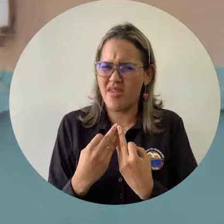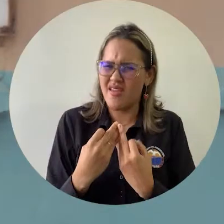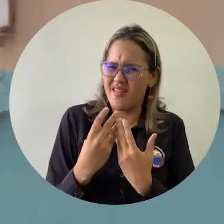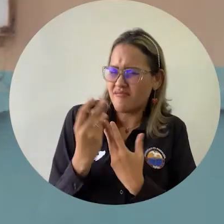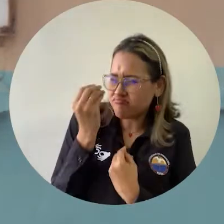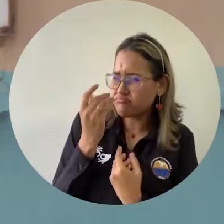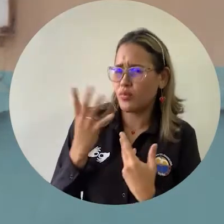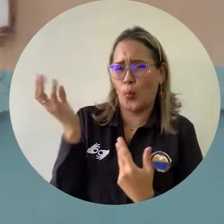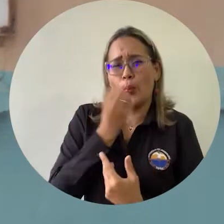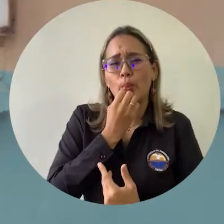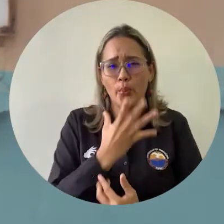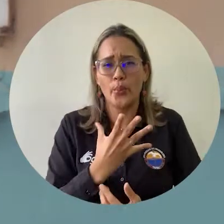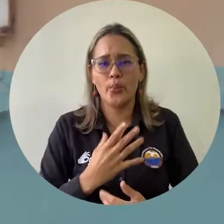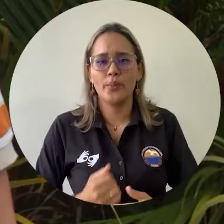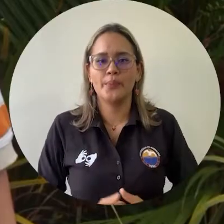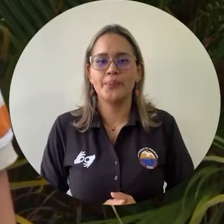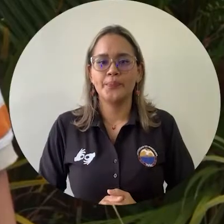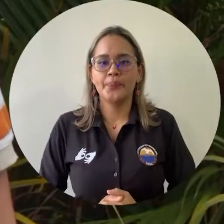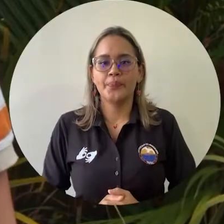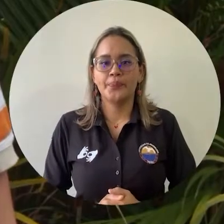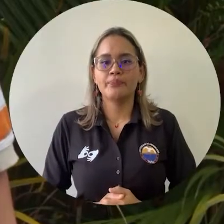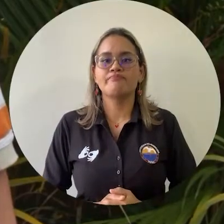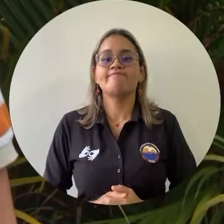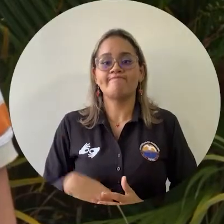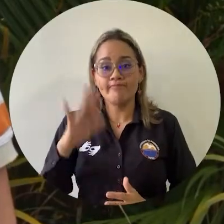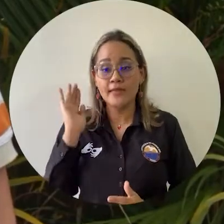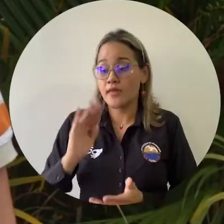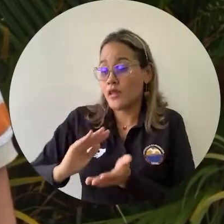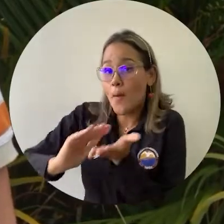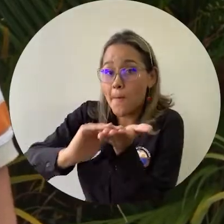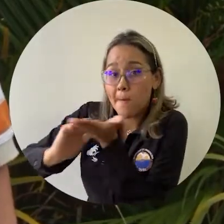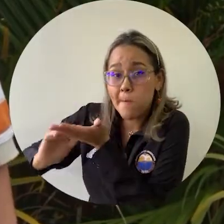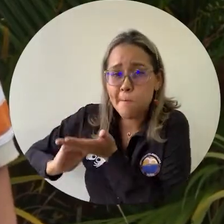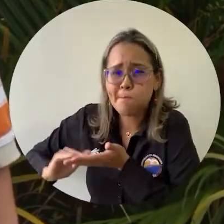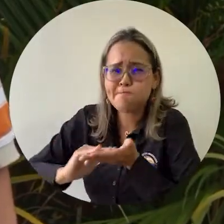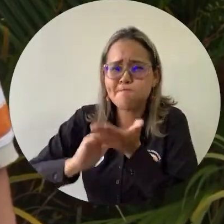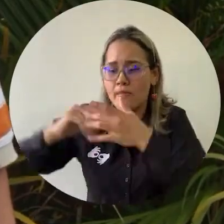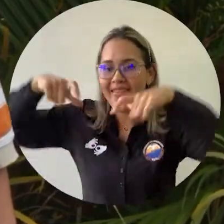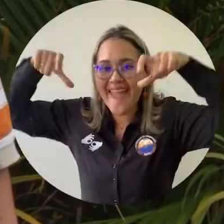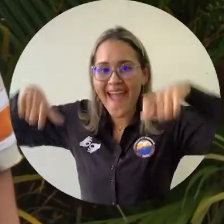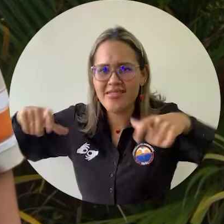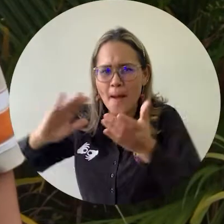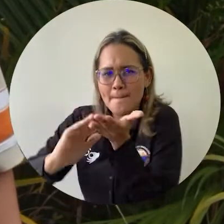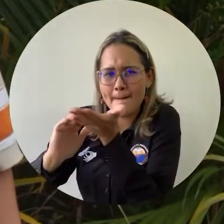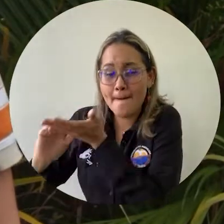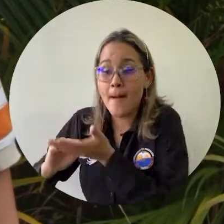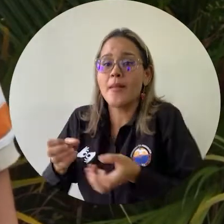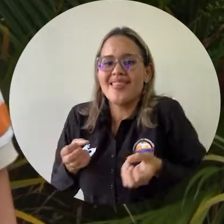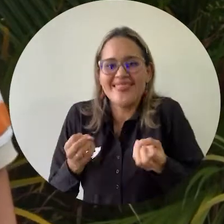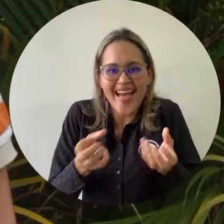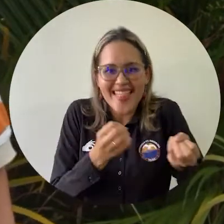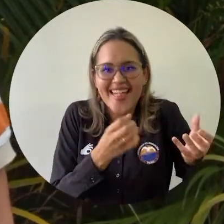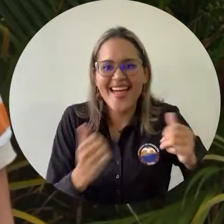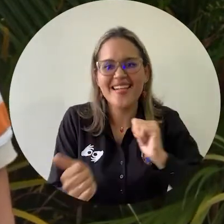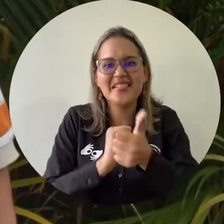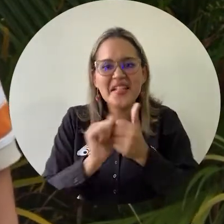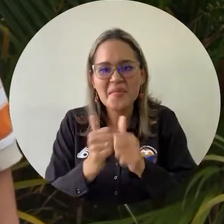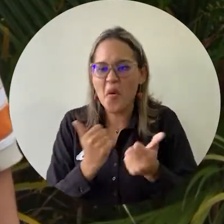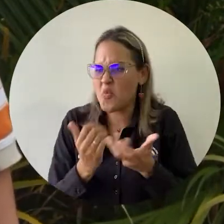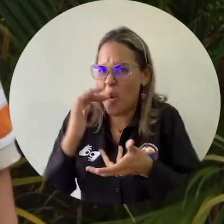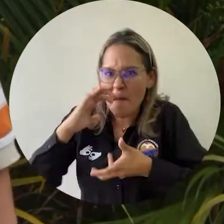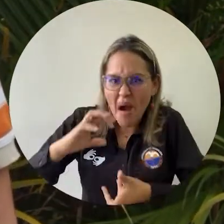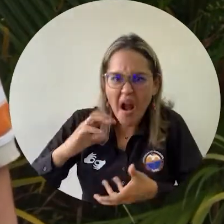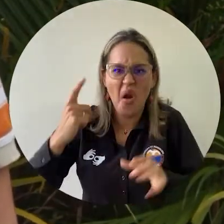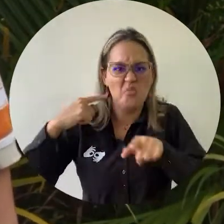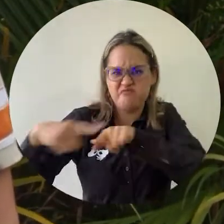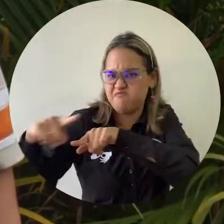familias, valores muy bonitos. Se hizo una nivelación de la cancha y se trajeron algunos implementos deportivos para que ellos